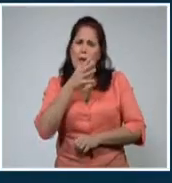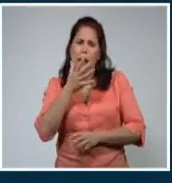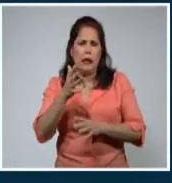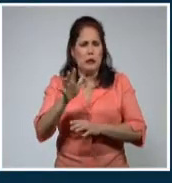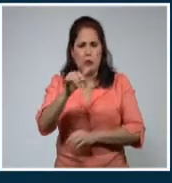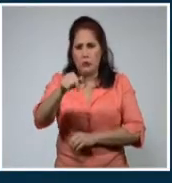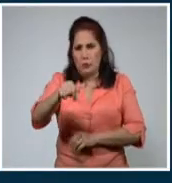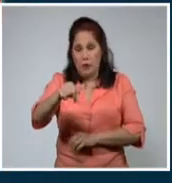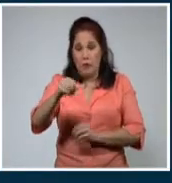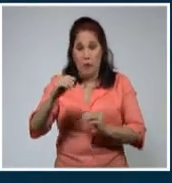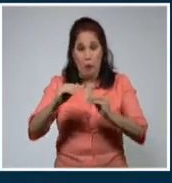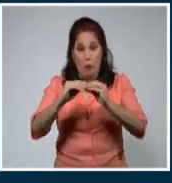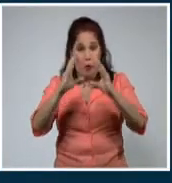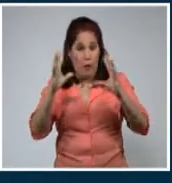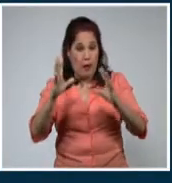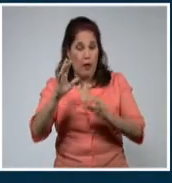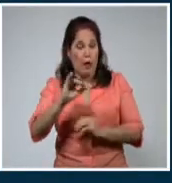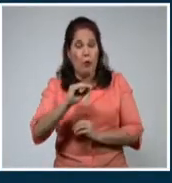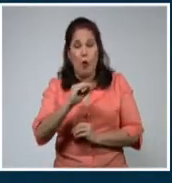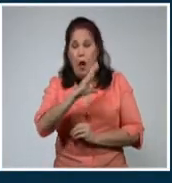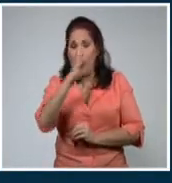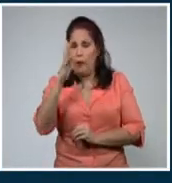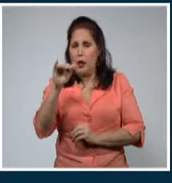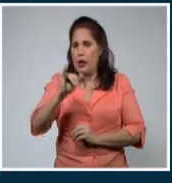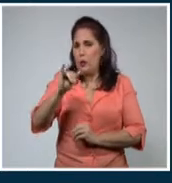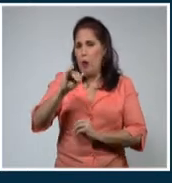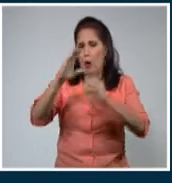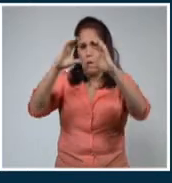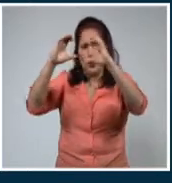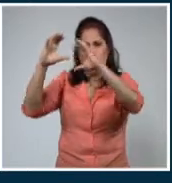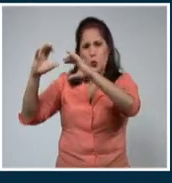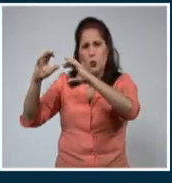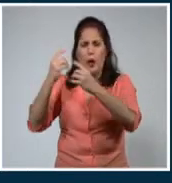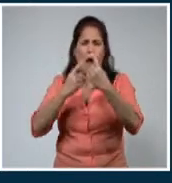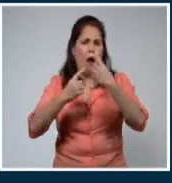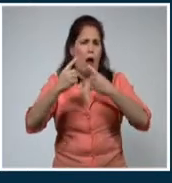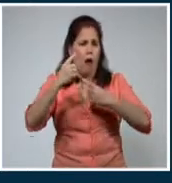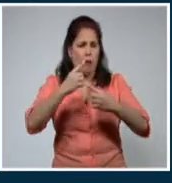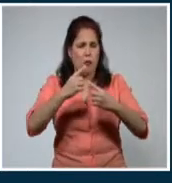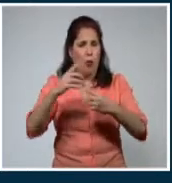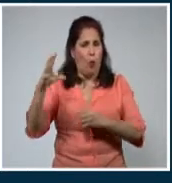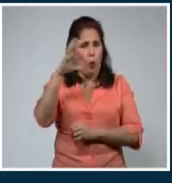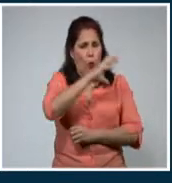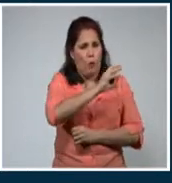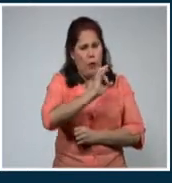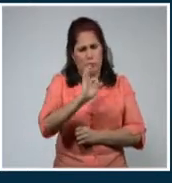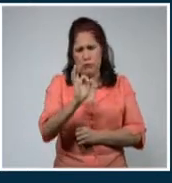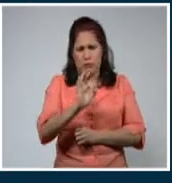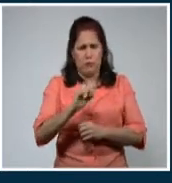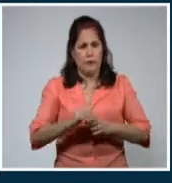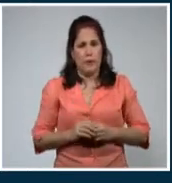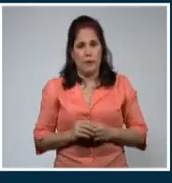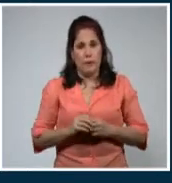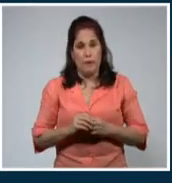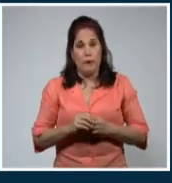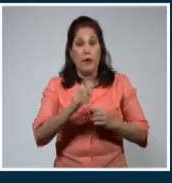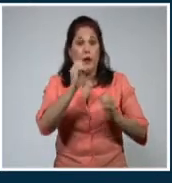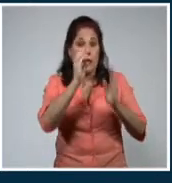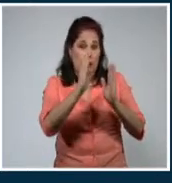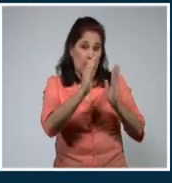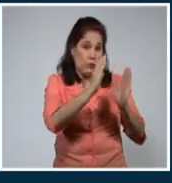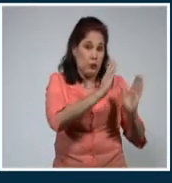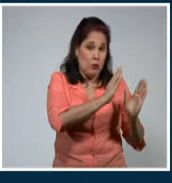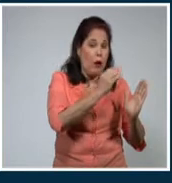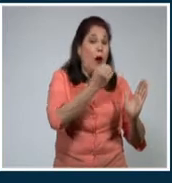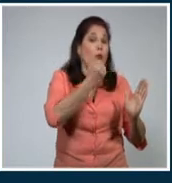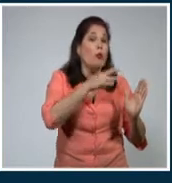por tanto al amanecer predominará la poca nubosidad en gran parte del territorio nacional. Algunos nublados en zonas de la costa norte, del centro y del oriente del país con la probabilidad